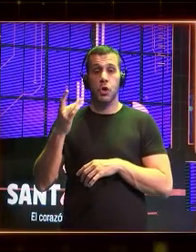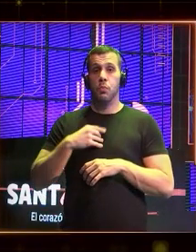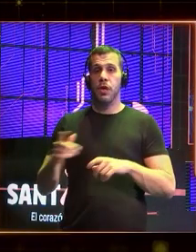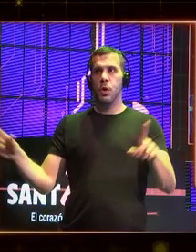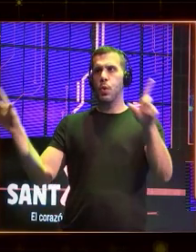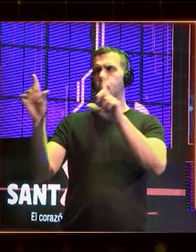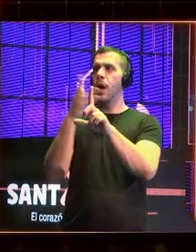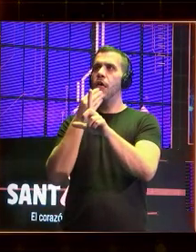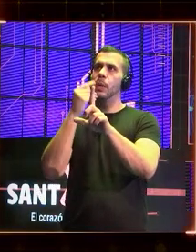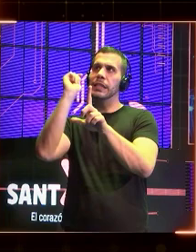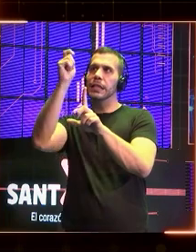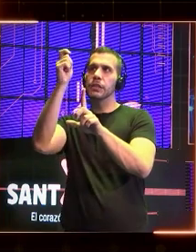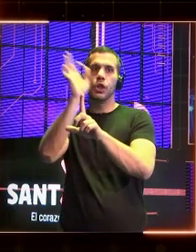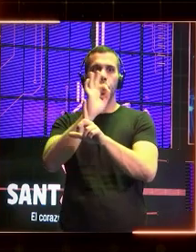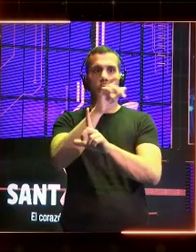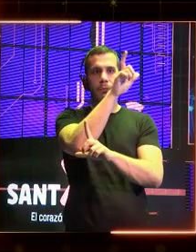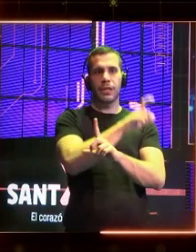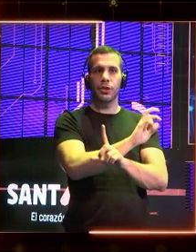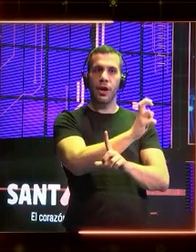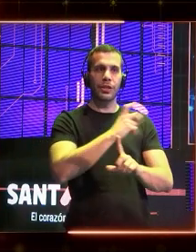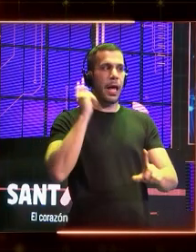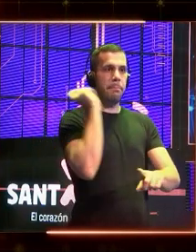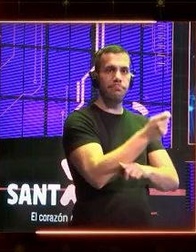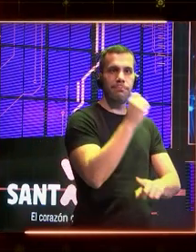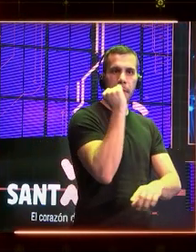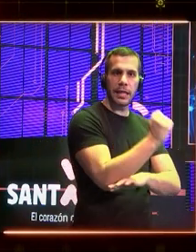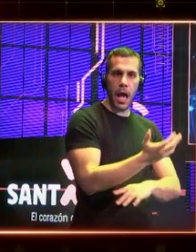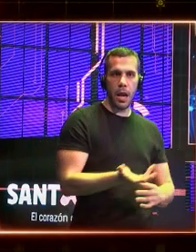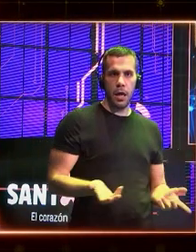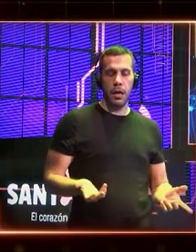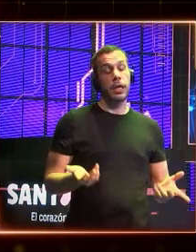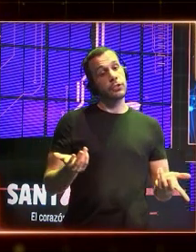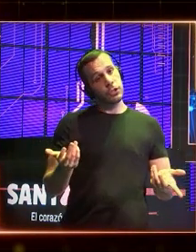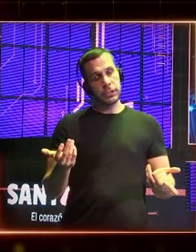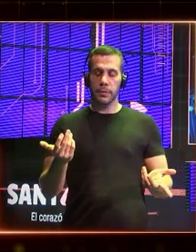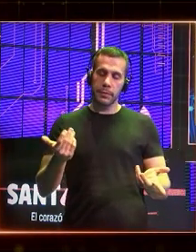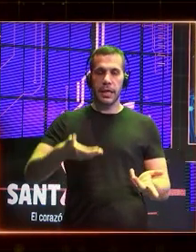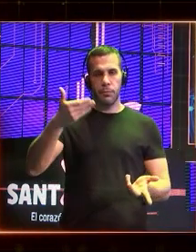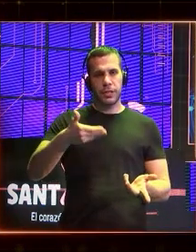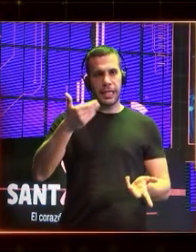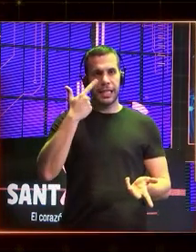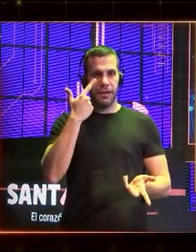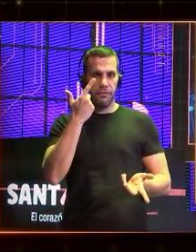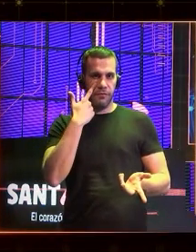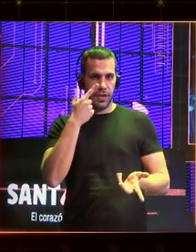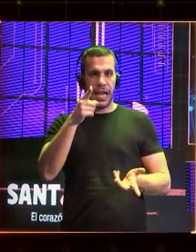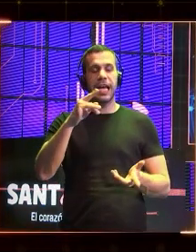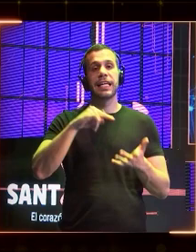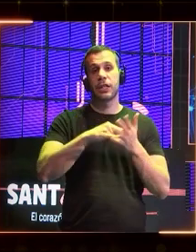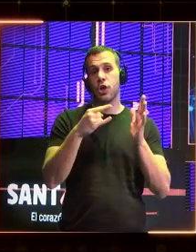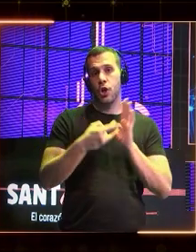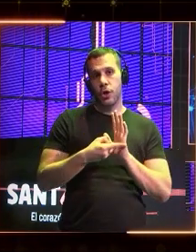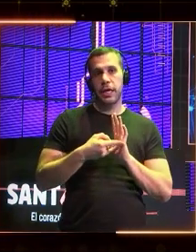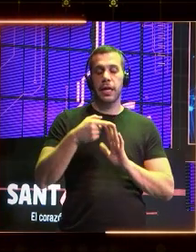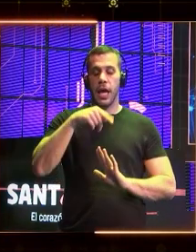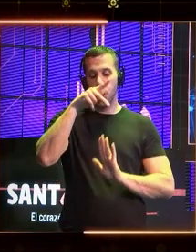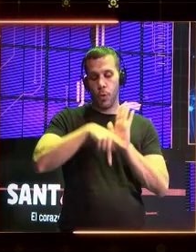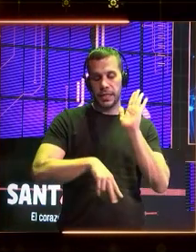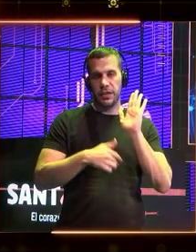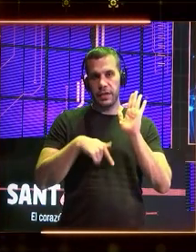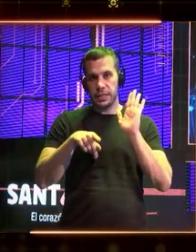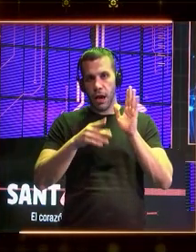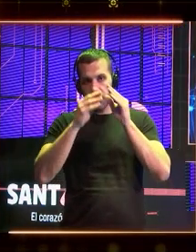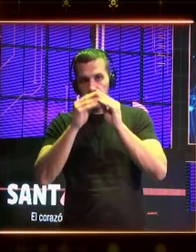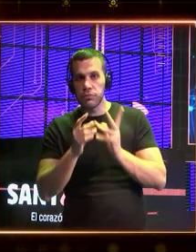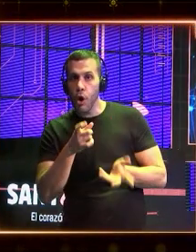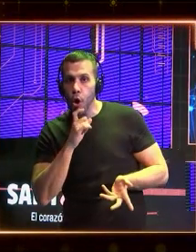precioso o para matar a alguien. Por lo tanto, es muy complicado plantearnos cómo regular la tecnología. Porque si regulamos la tecnología, mataremos la innovación. Pero si no la